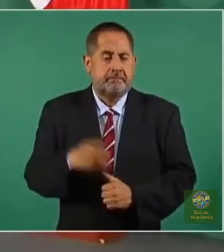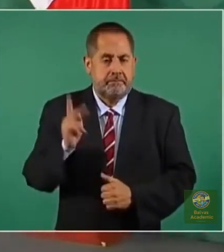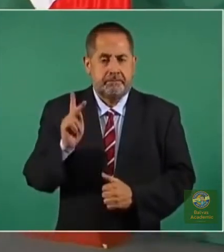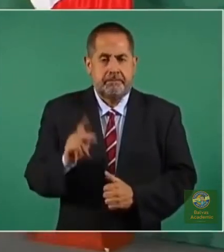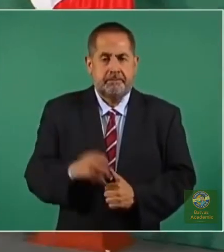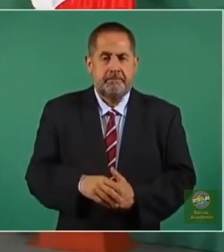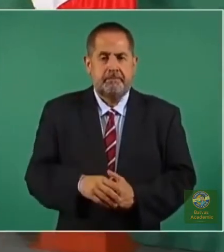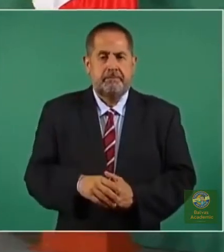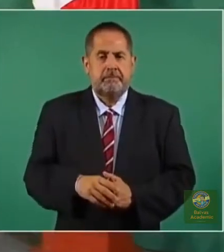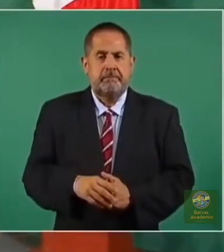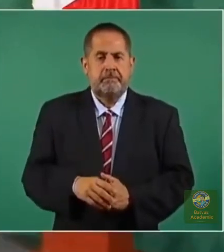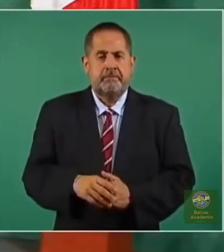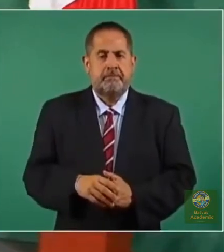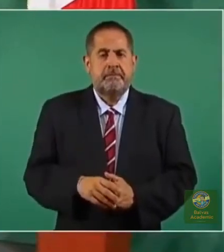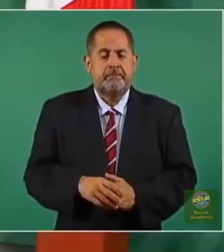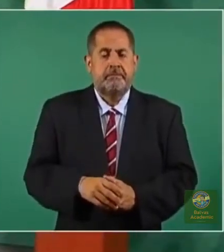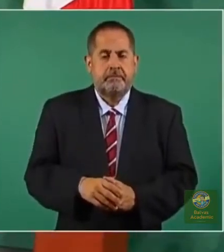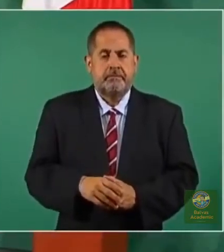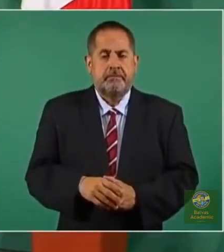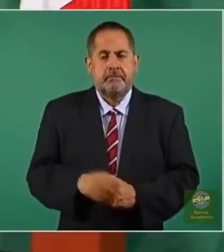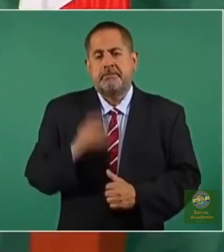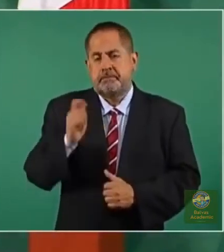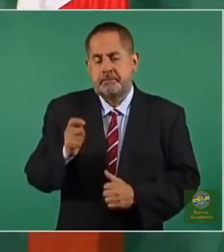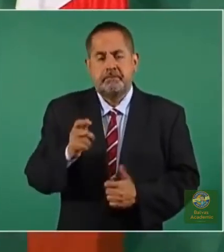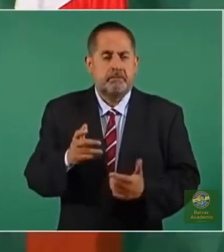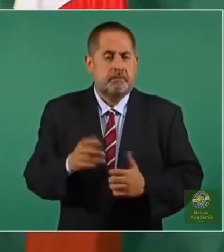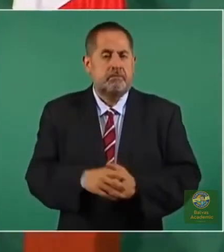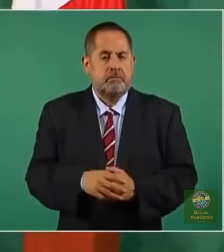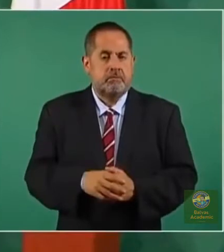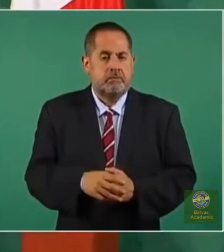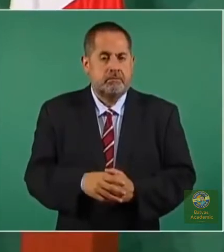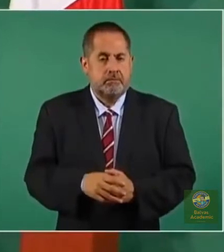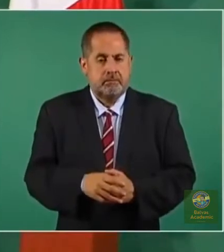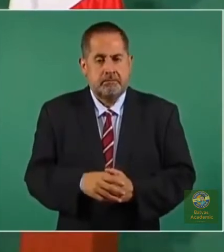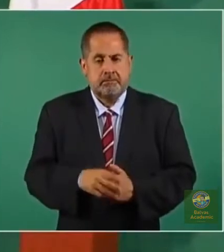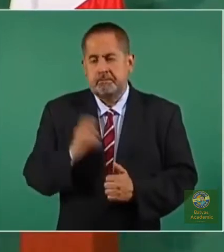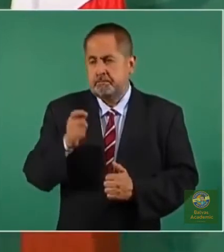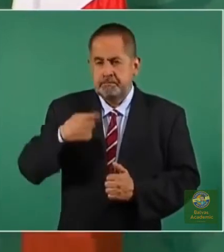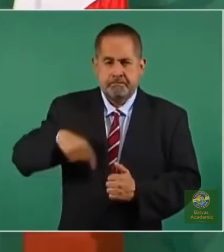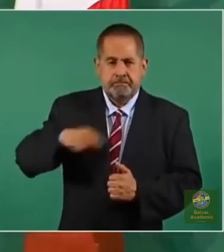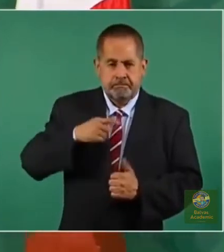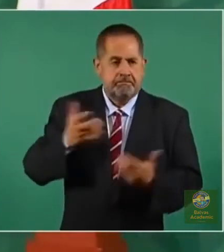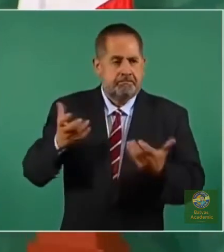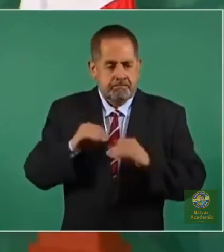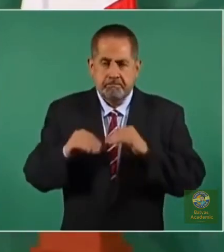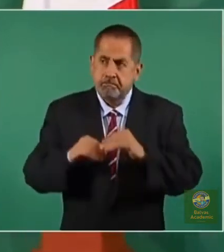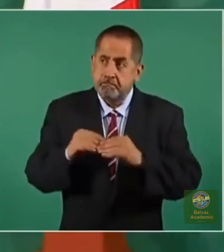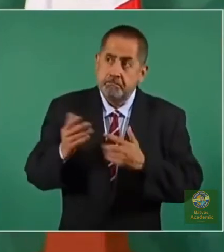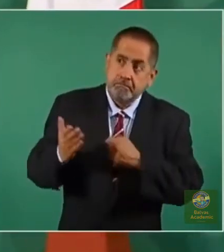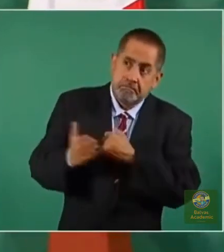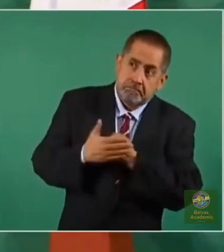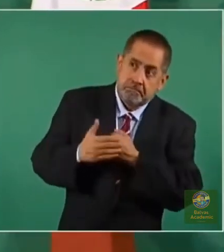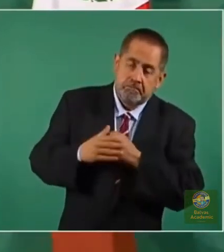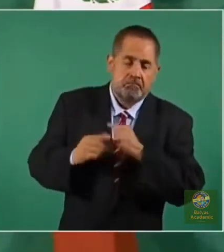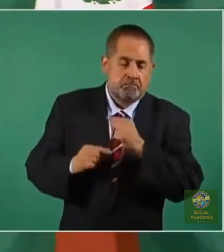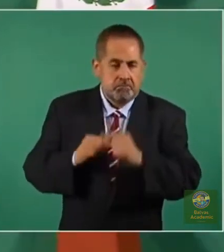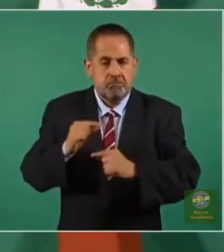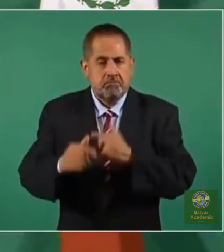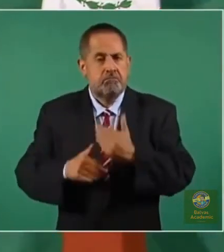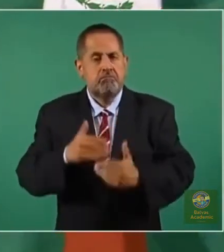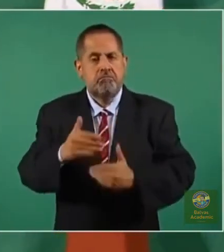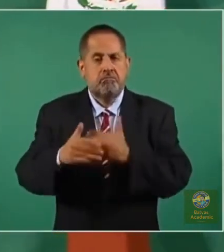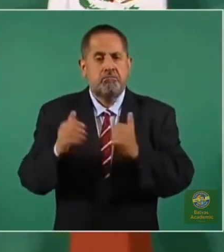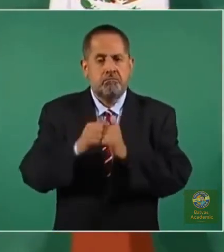pero tenemos que ir actuando poco a poco,